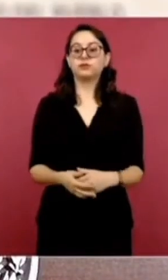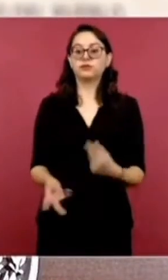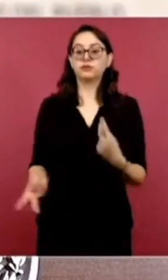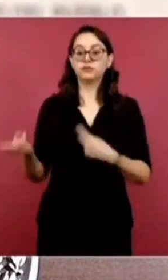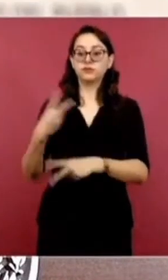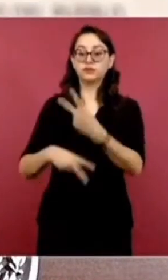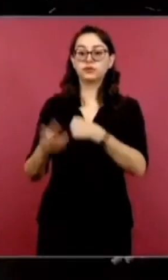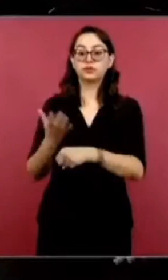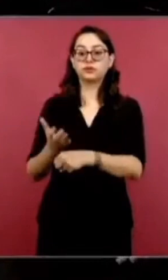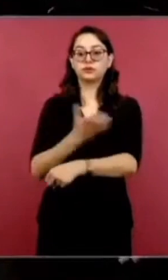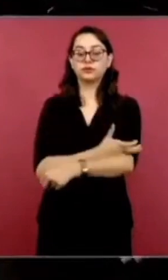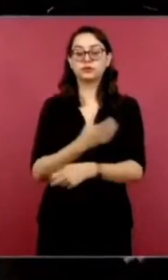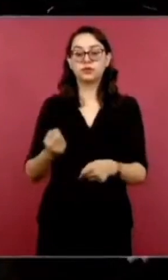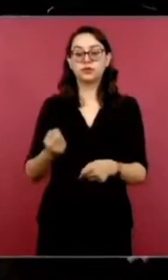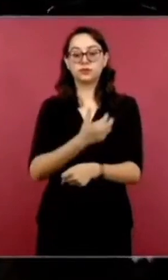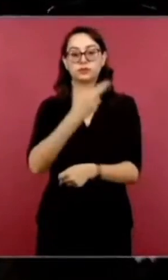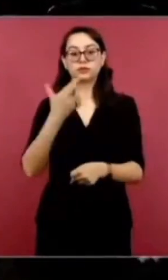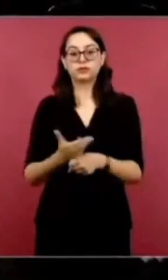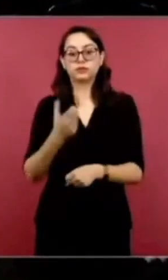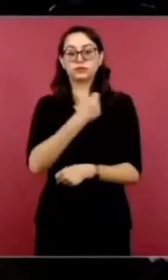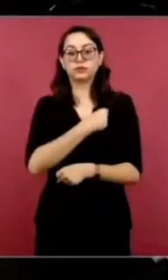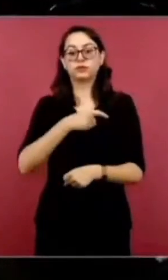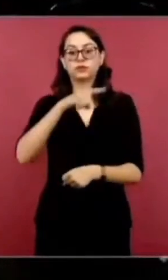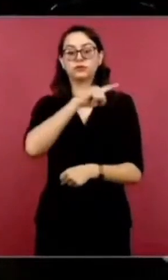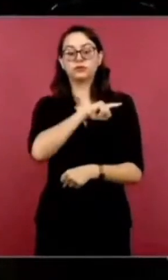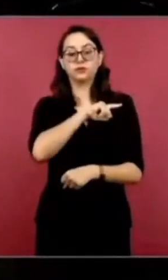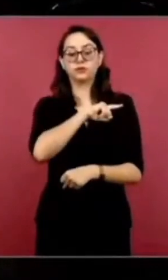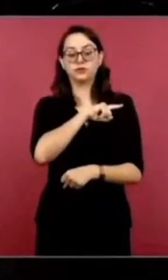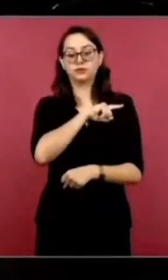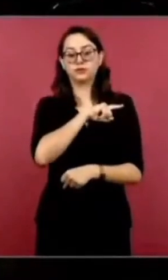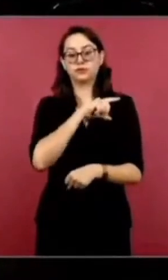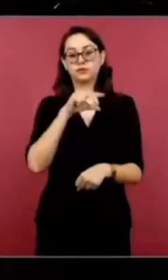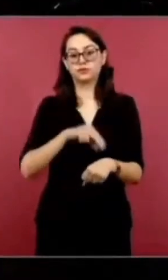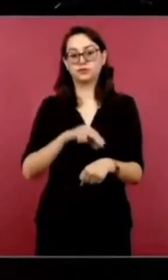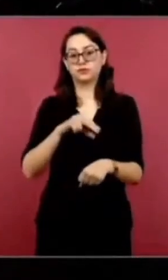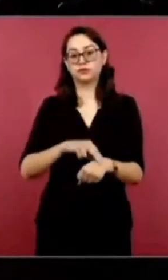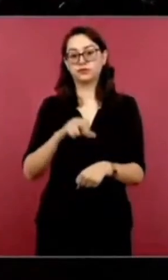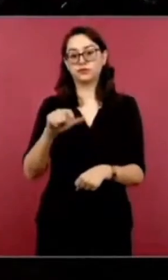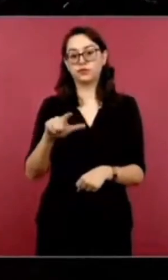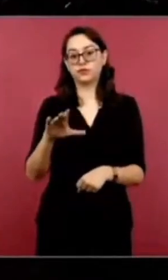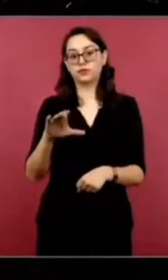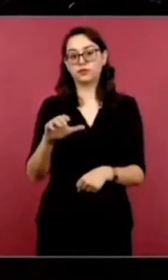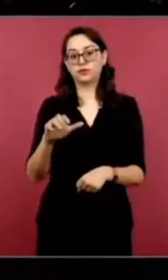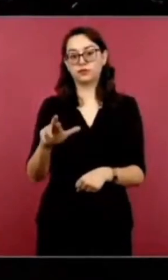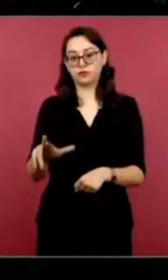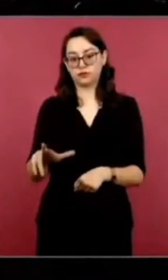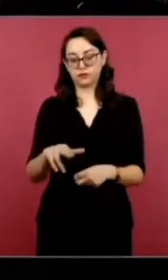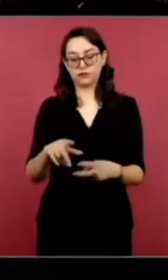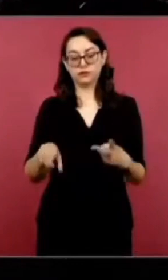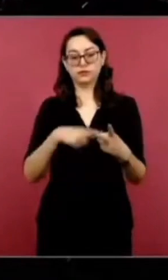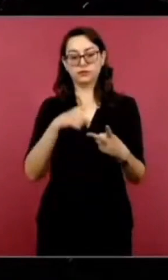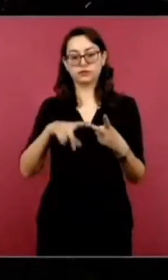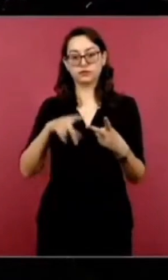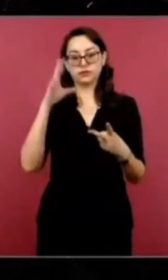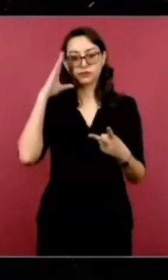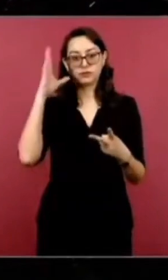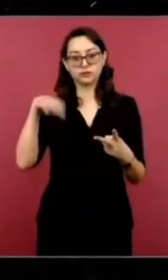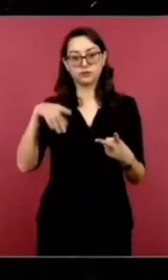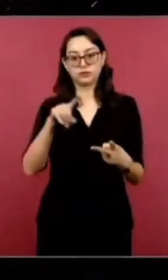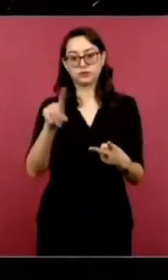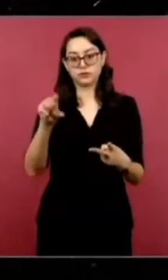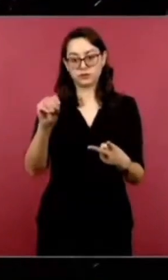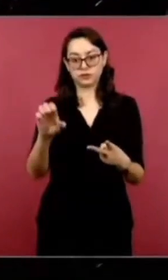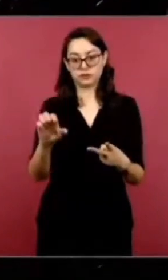hoy el secretario de Salud, el doctor Jorge Alcocer. También nos acompaña el maestro Zoé